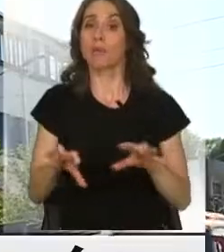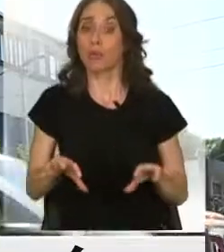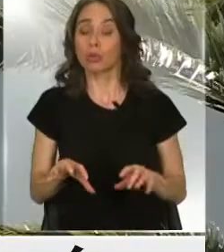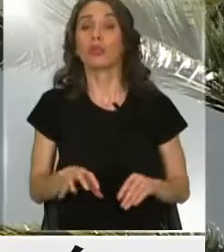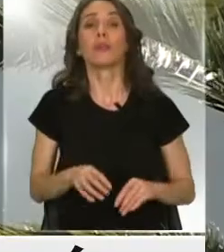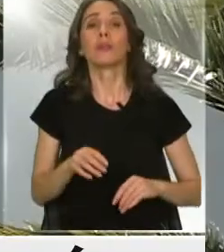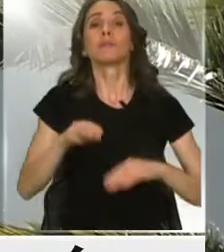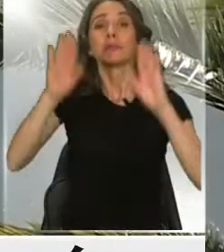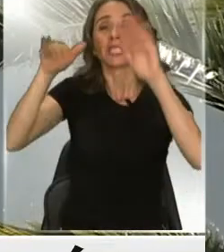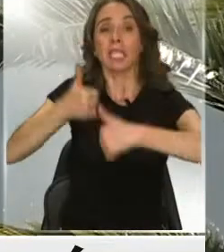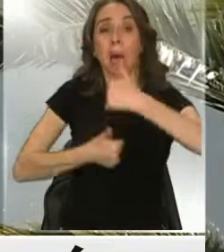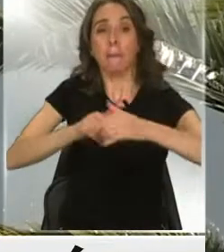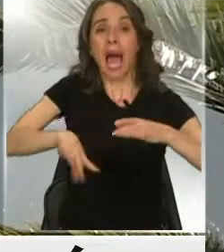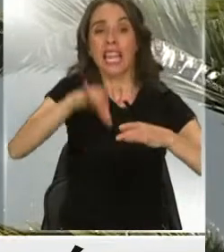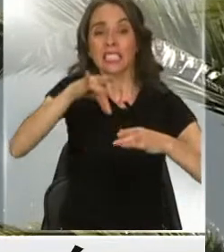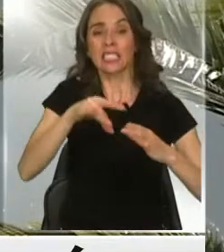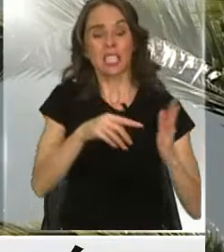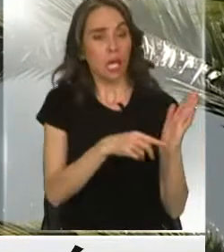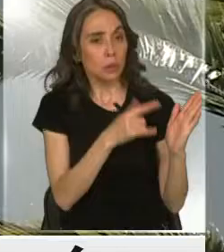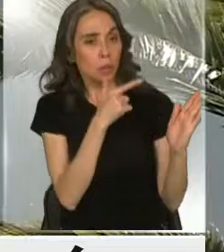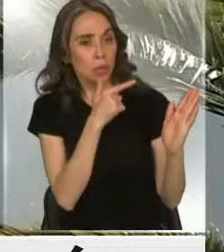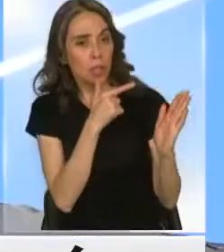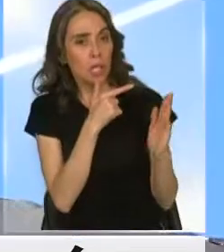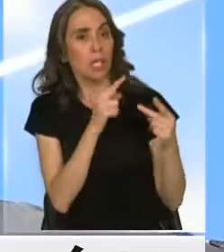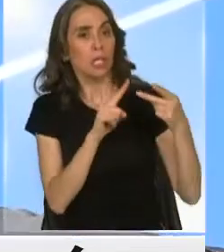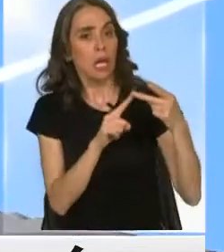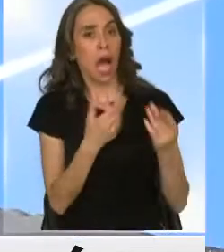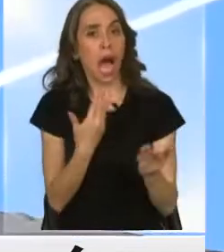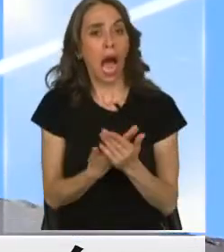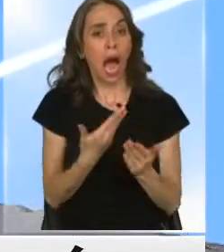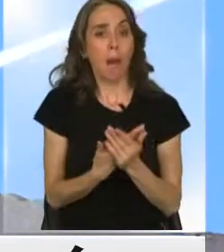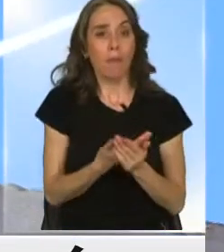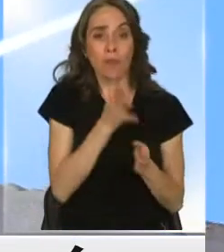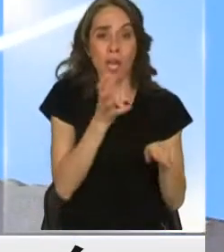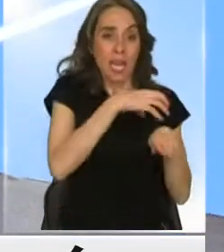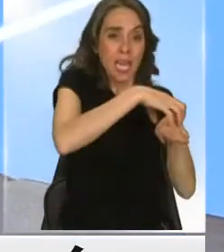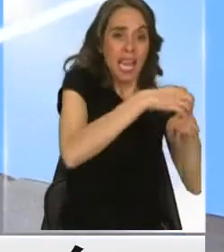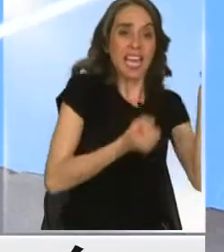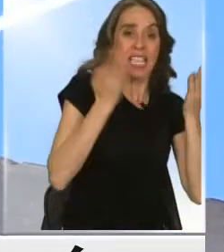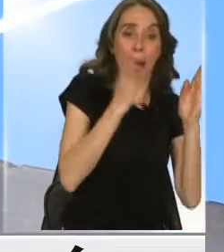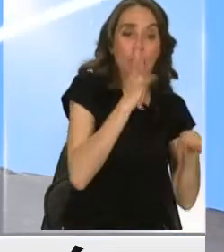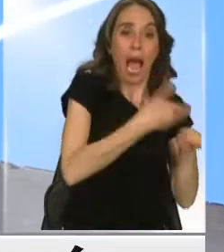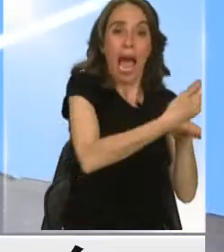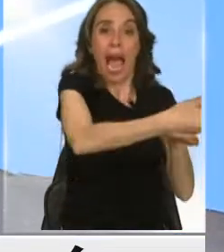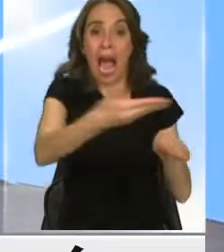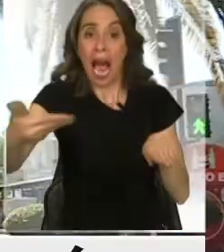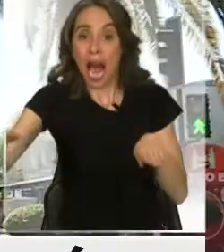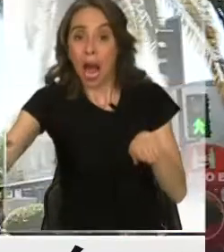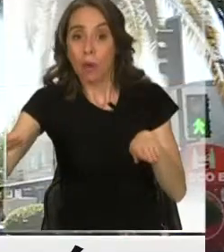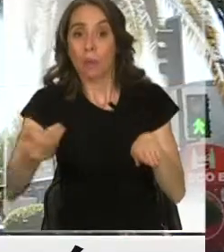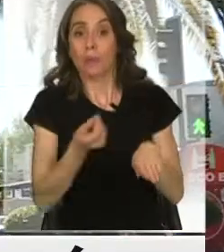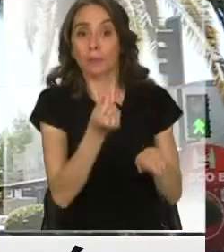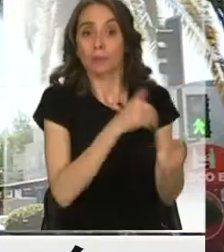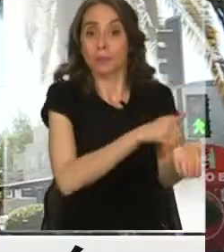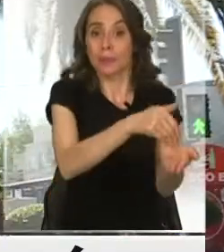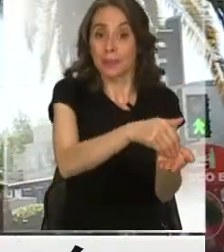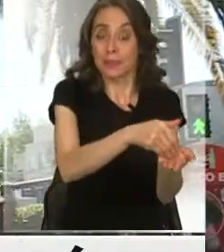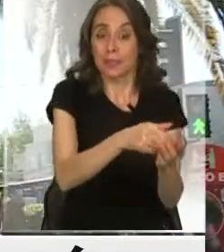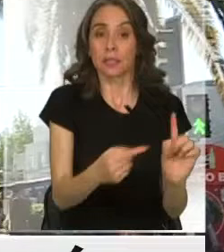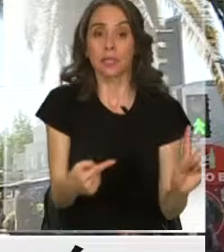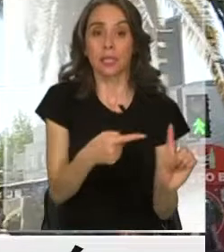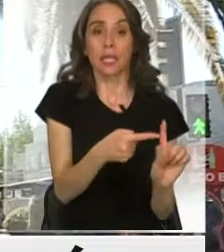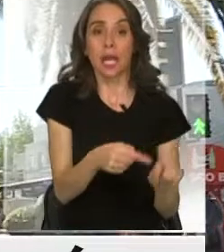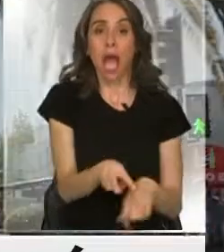Licitaciones cuestionadas y un supuesto aprovechamiento en el reparto del agua. Los tardos tendrían un blanco claro el